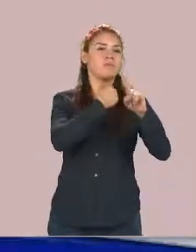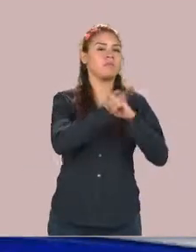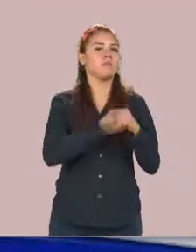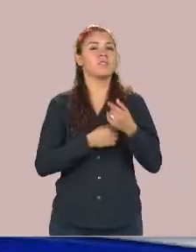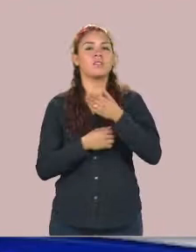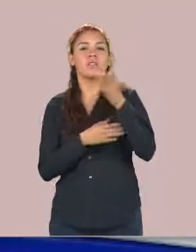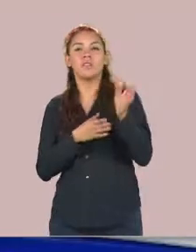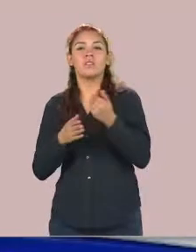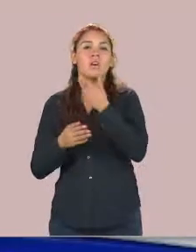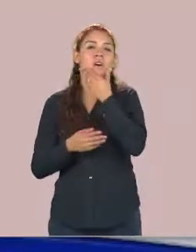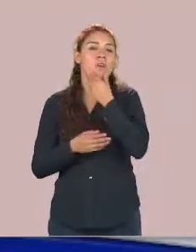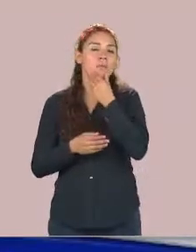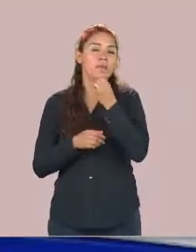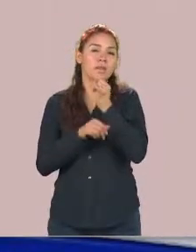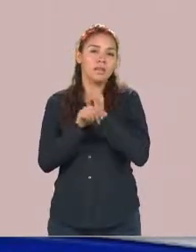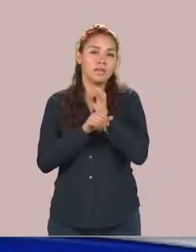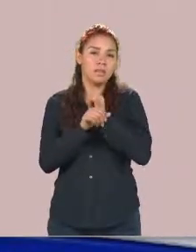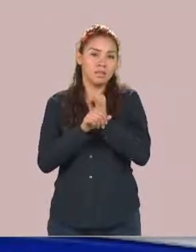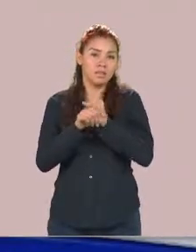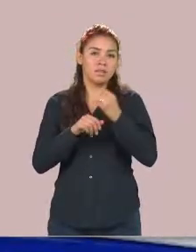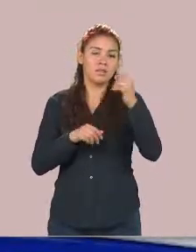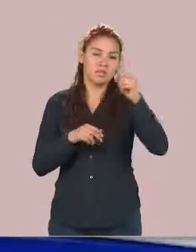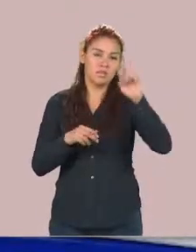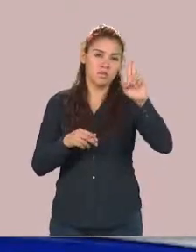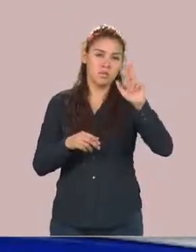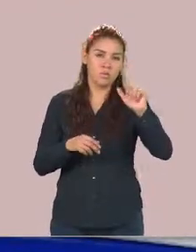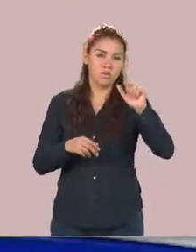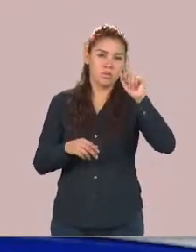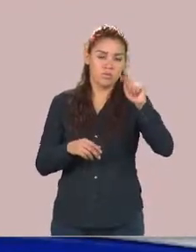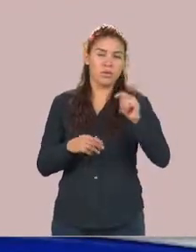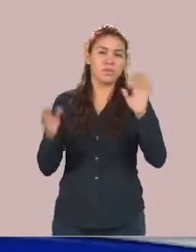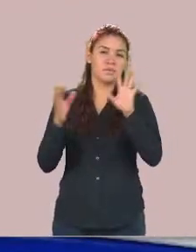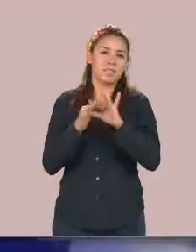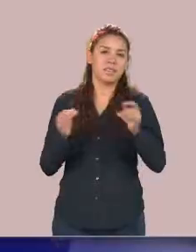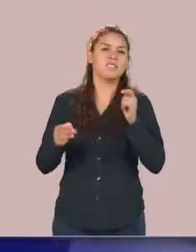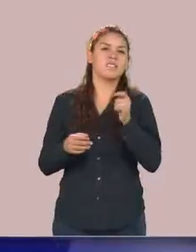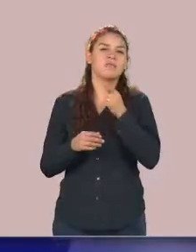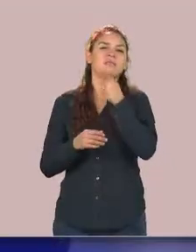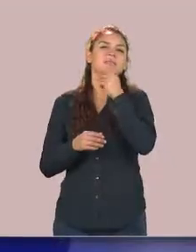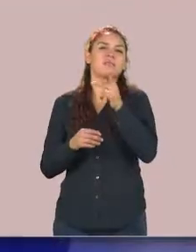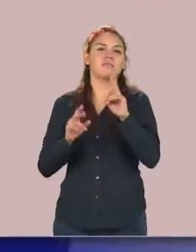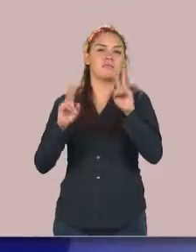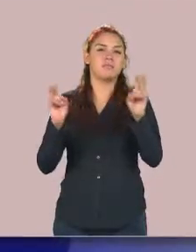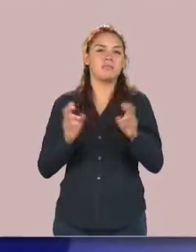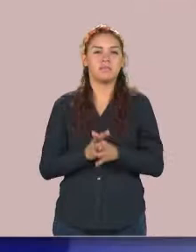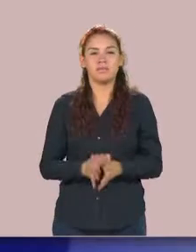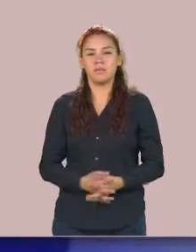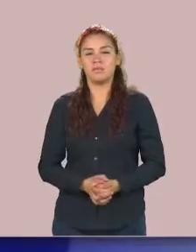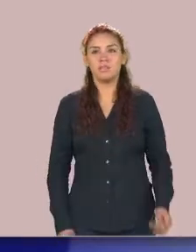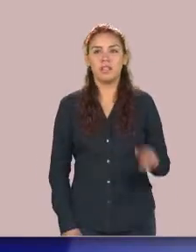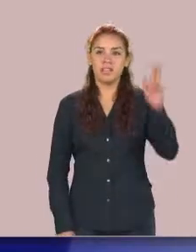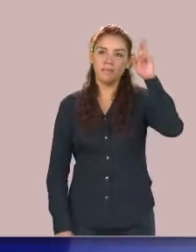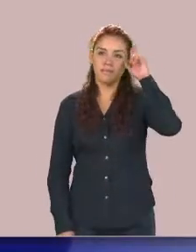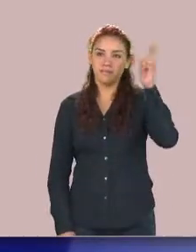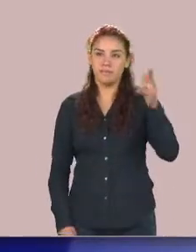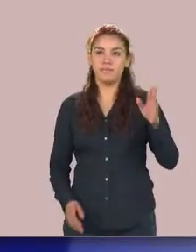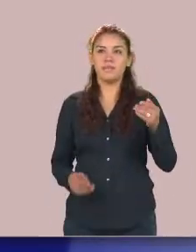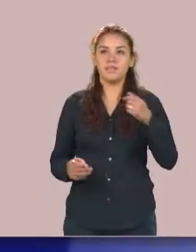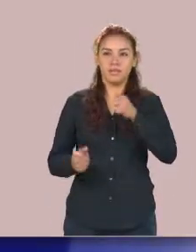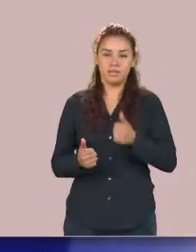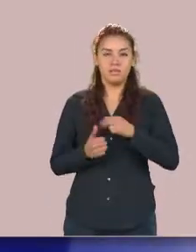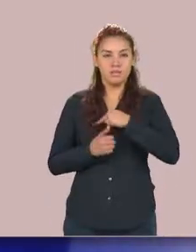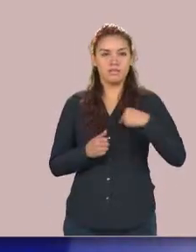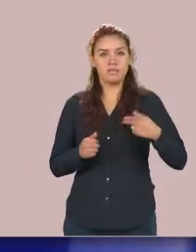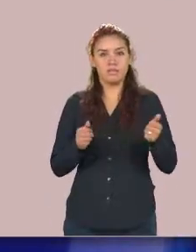Vázquez investigador de la Autorma de Tamaulipas nos platica acerca de este tema. Hola, se encuentra con nosotros el catedrático